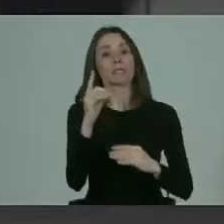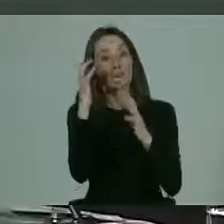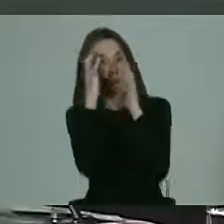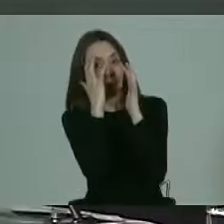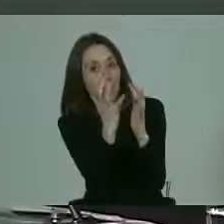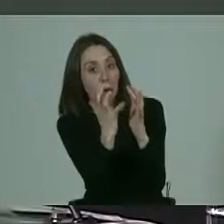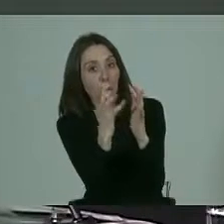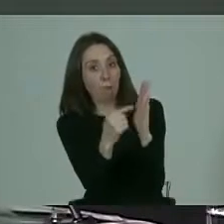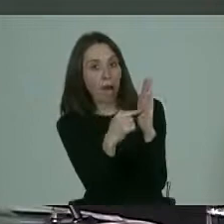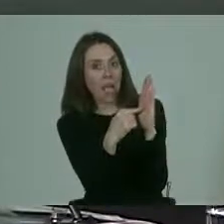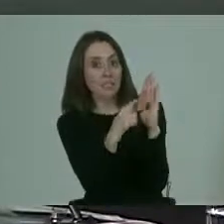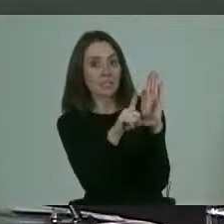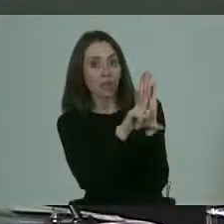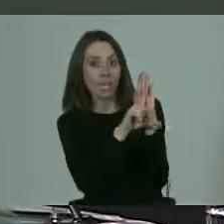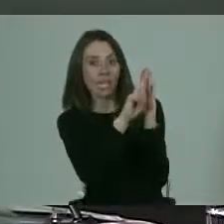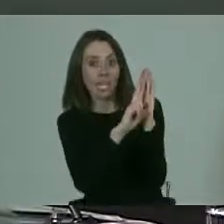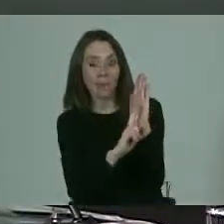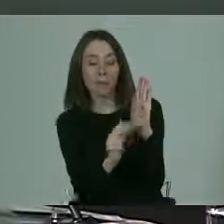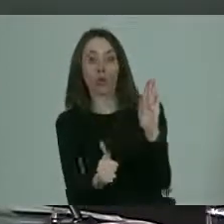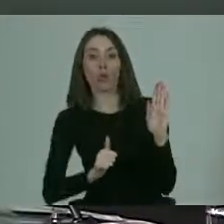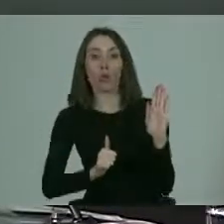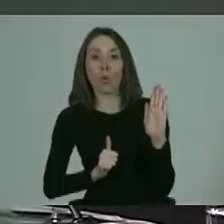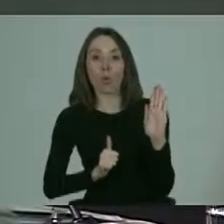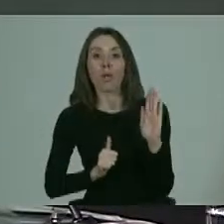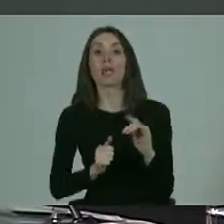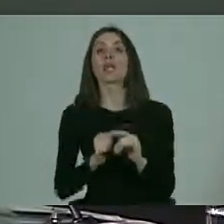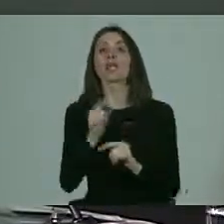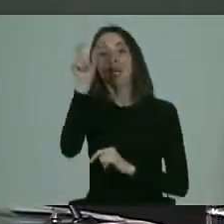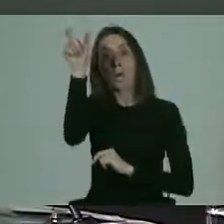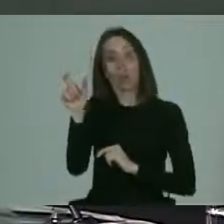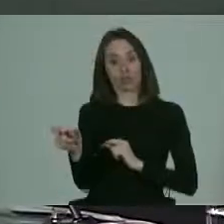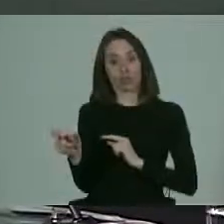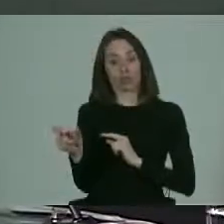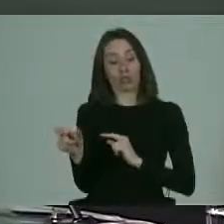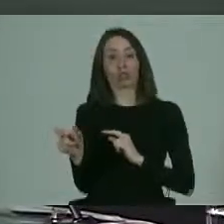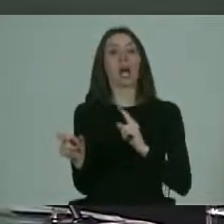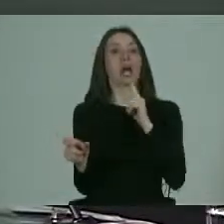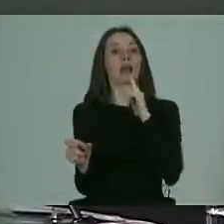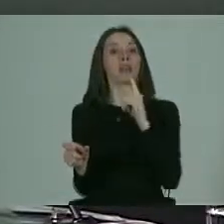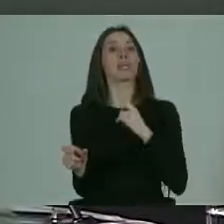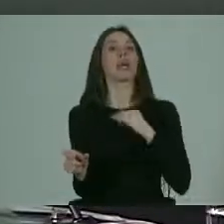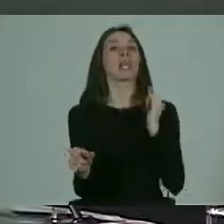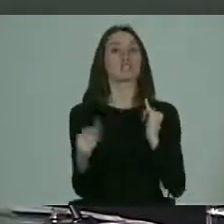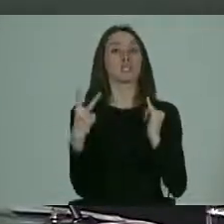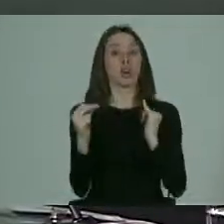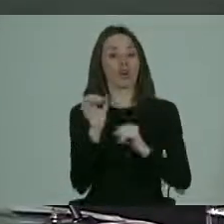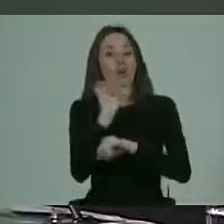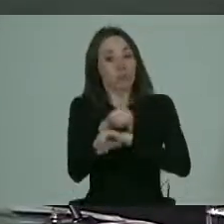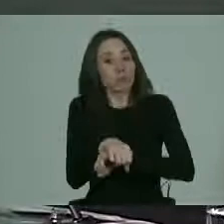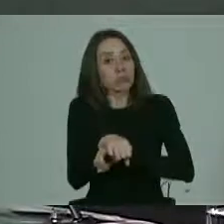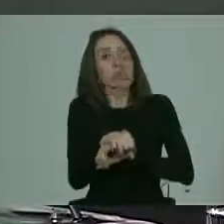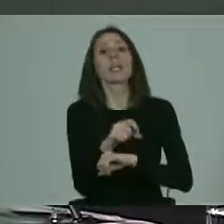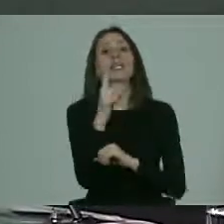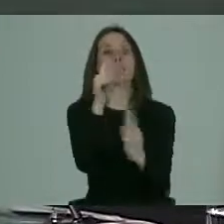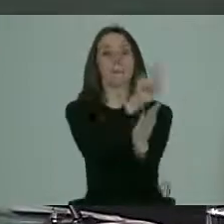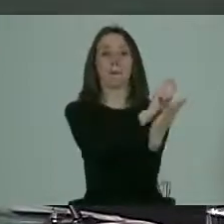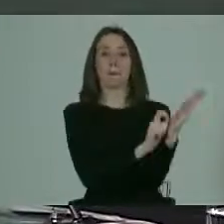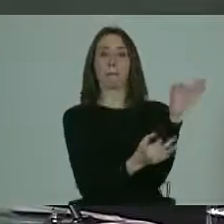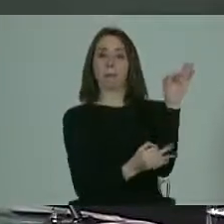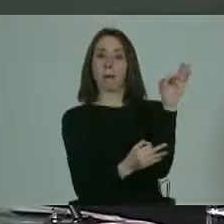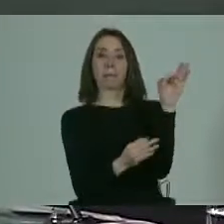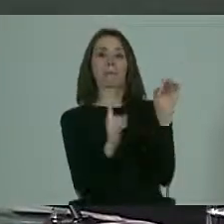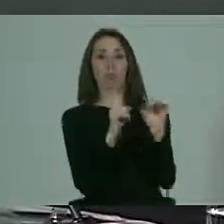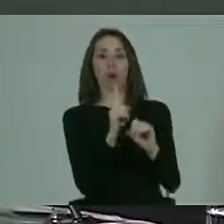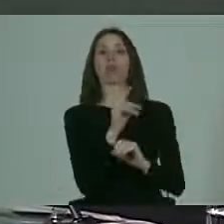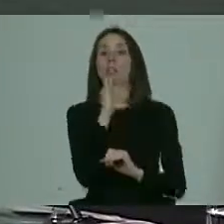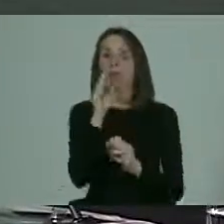efectivamente se cumplan y que los temas de consentimiento informado no sean formularios, sino que tengan que ver realmente con la decisión de la persona.